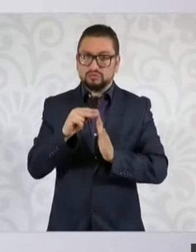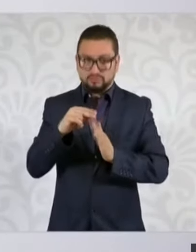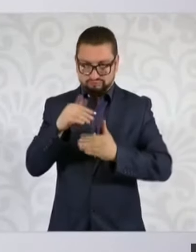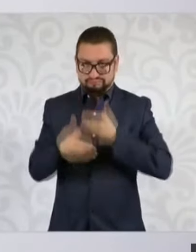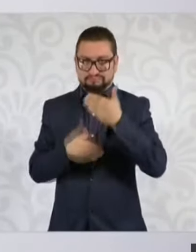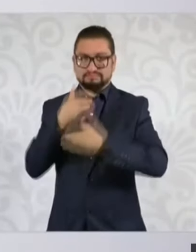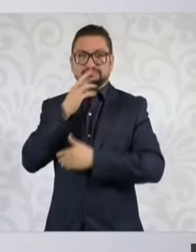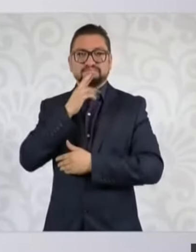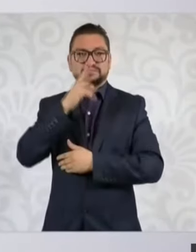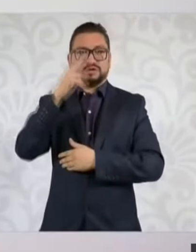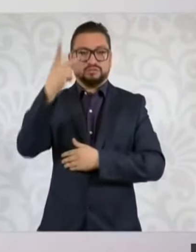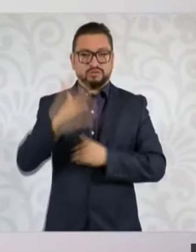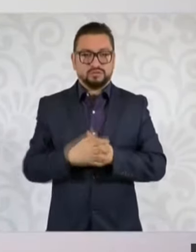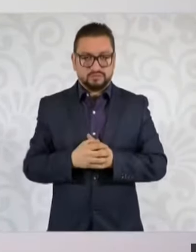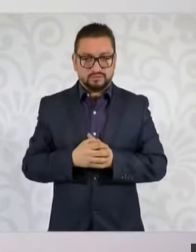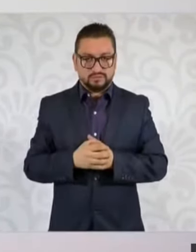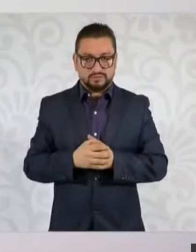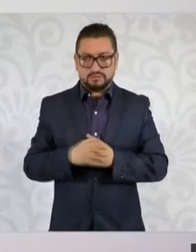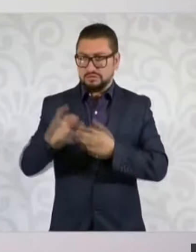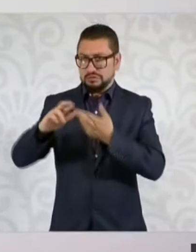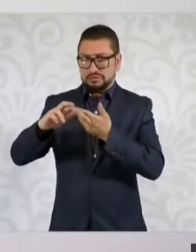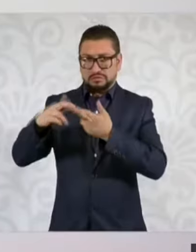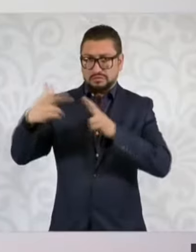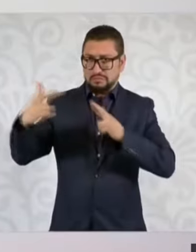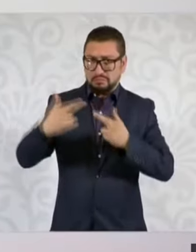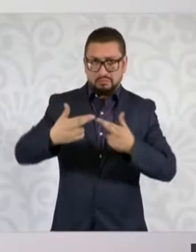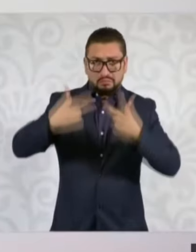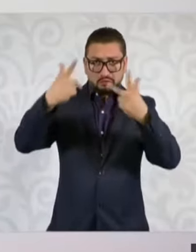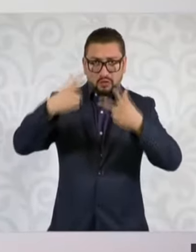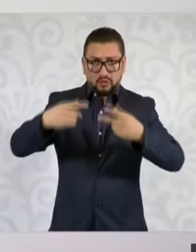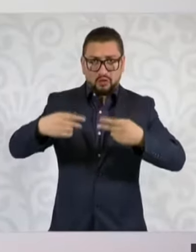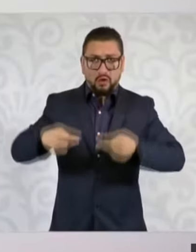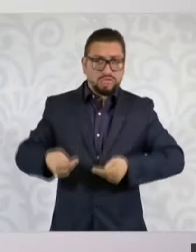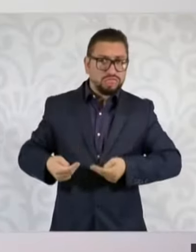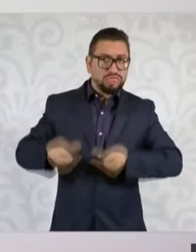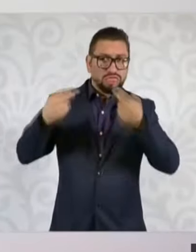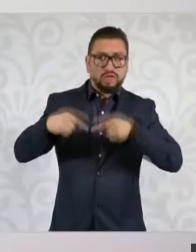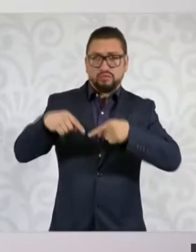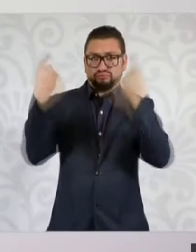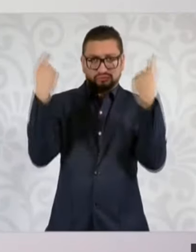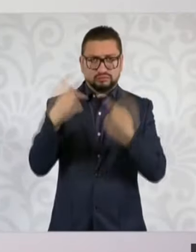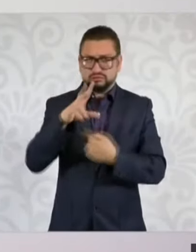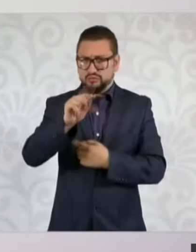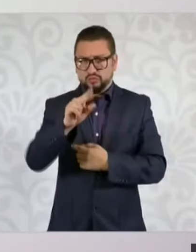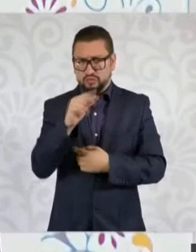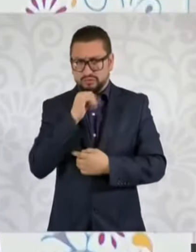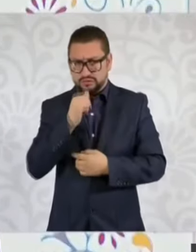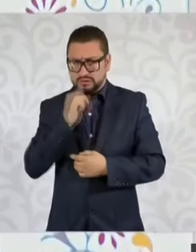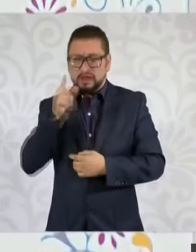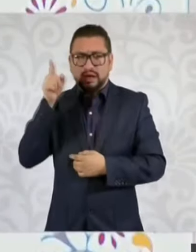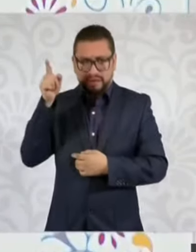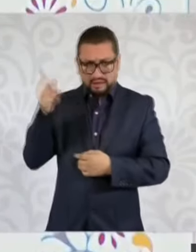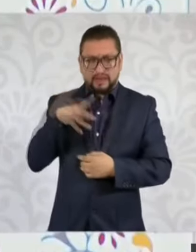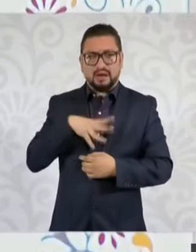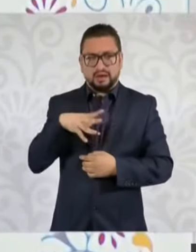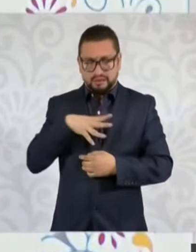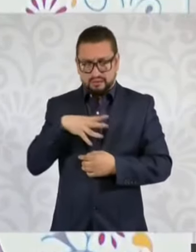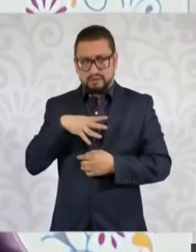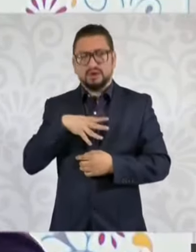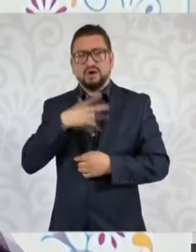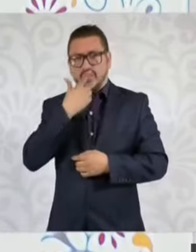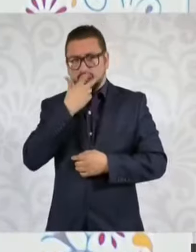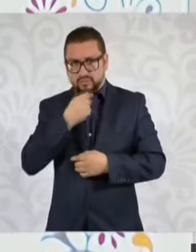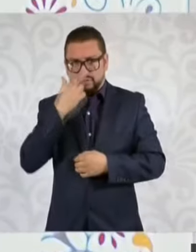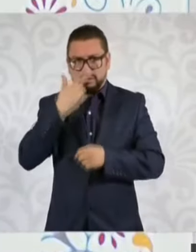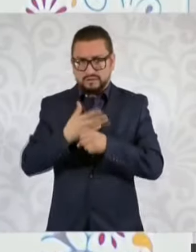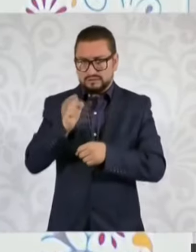Ahora, ¿que están rotas las relaciones con ellos? No, para nada. Ahí está el canciller que se reúne y